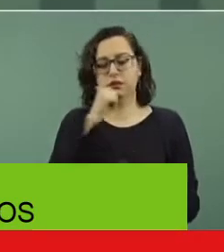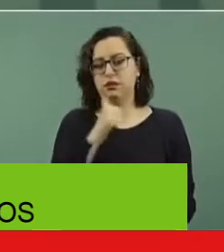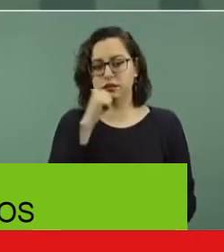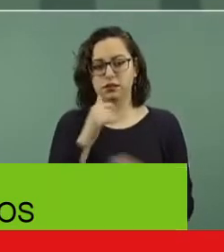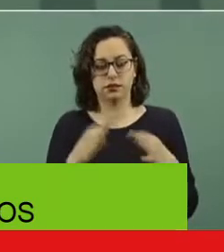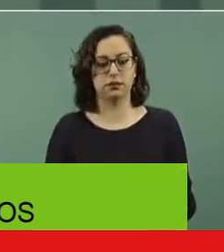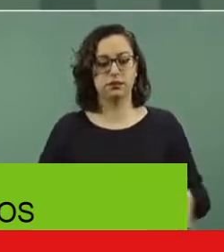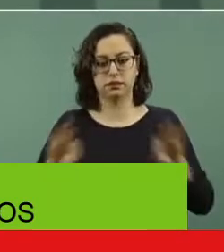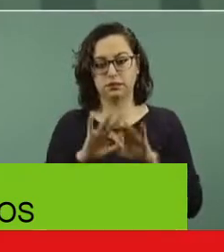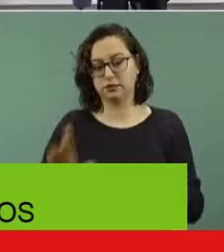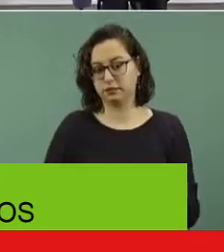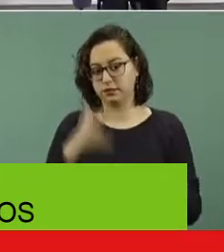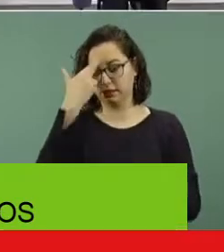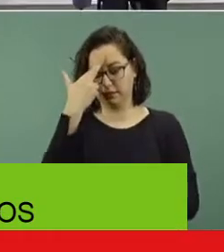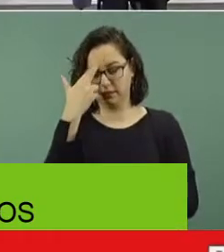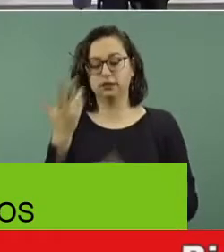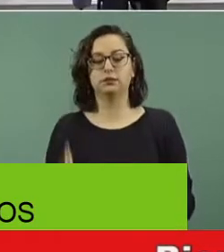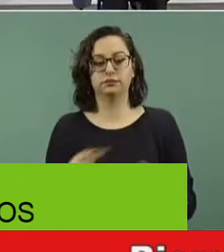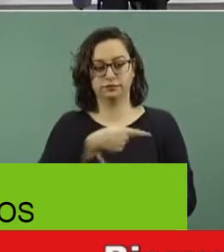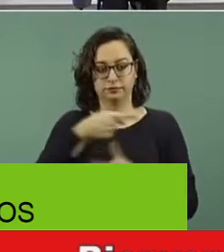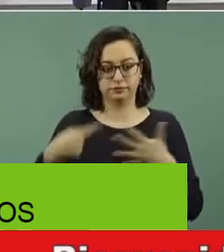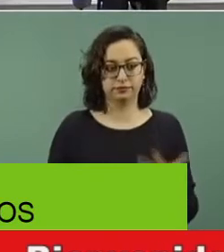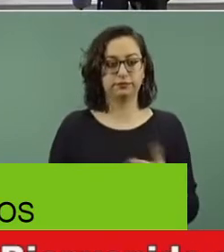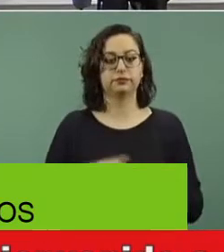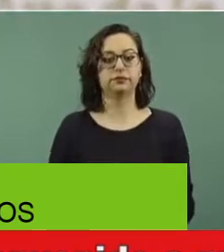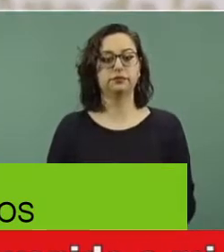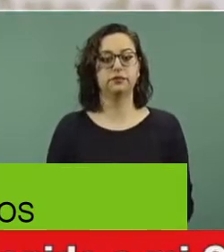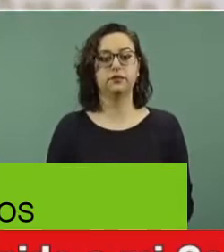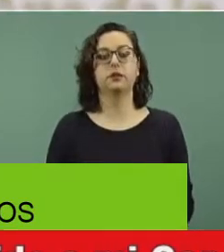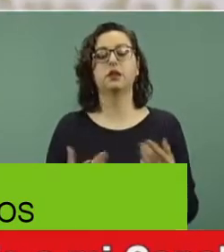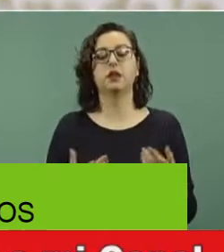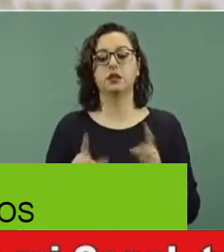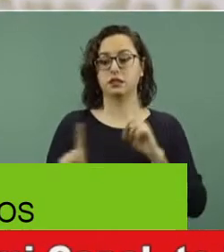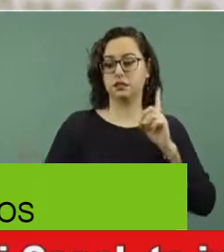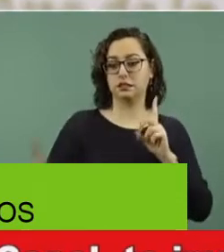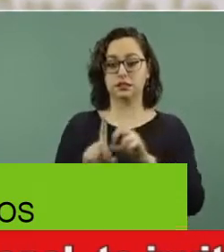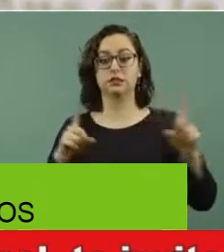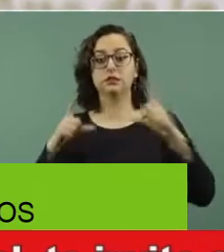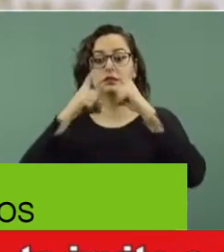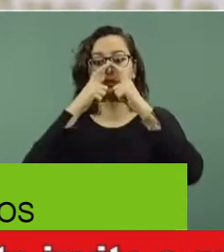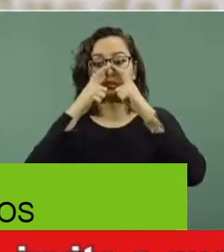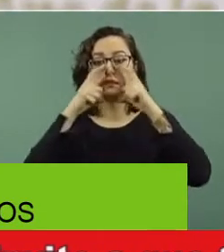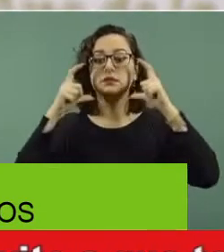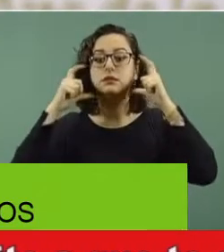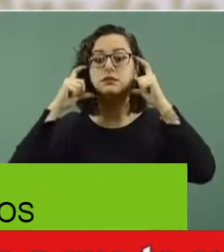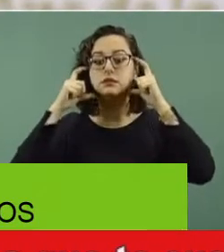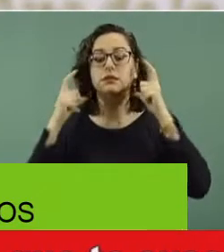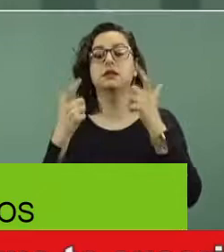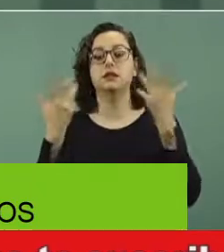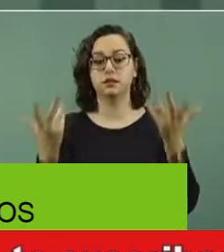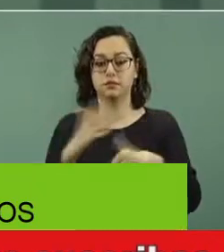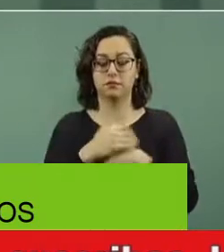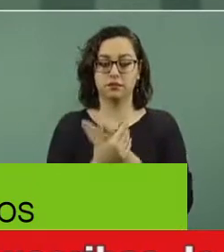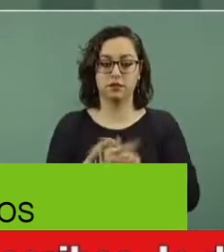mantener las medidas básicas, la sana distancia, el uso correcto del cubrebocas cubriendo nariz y boca y también lavarse frecuentemente las